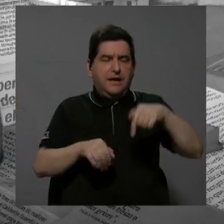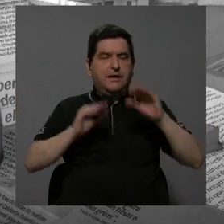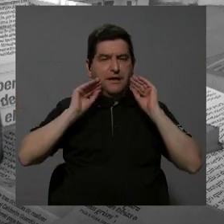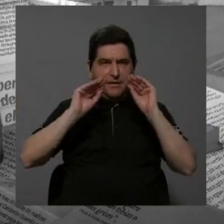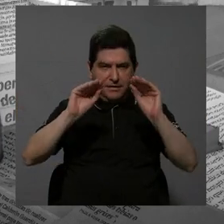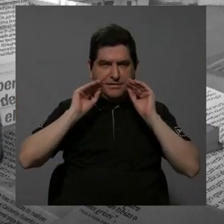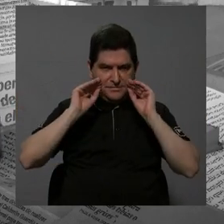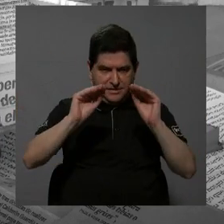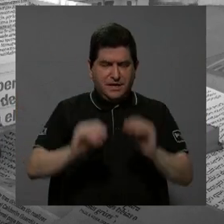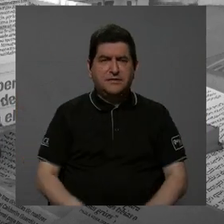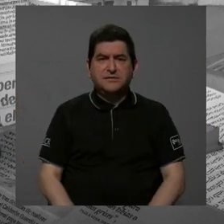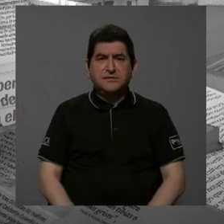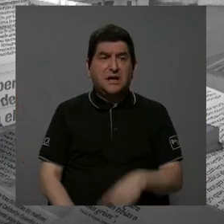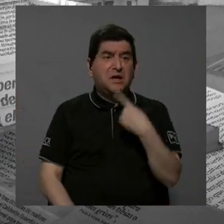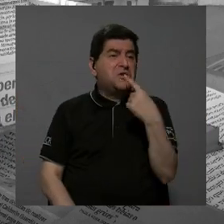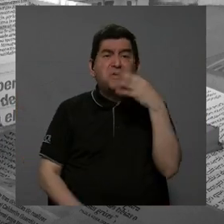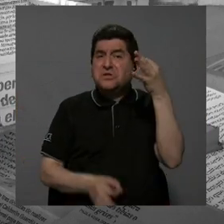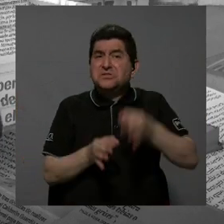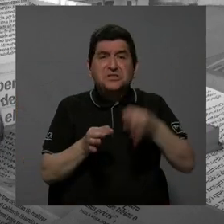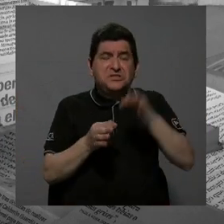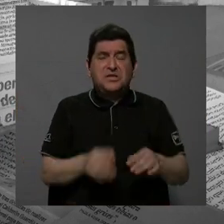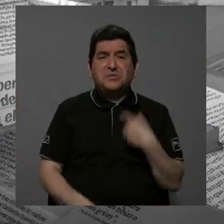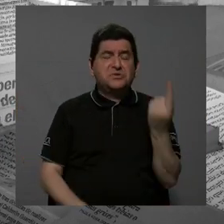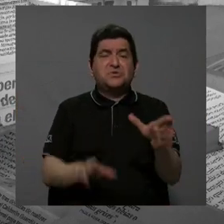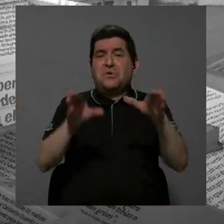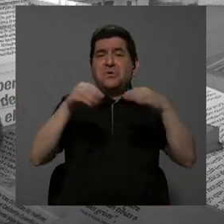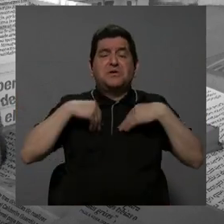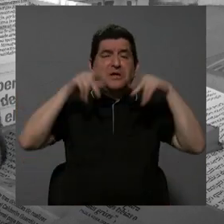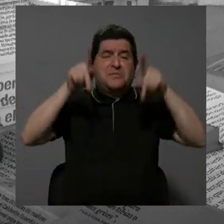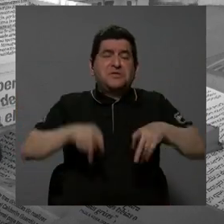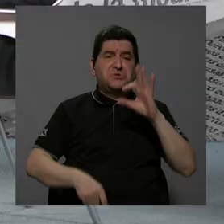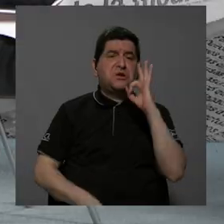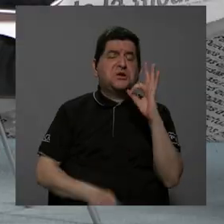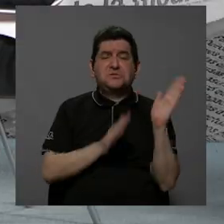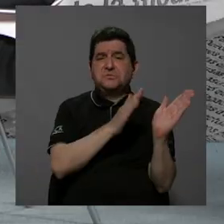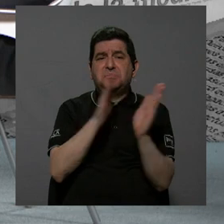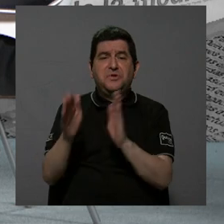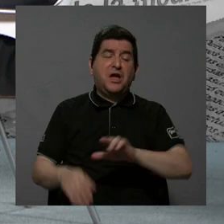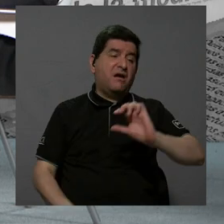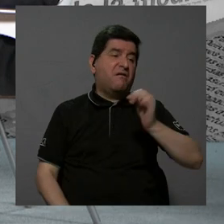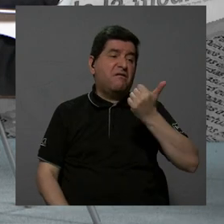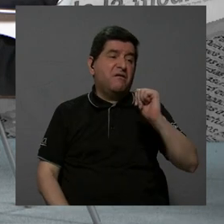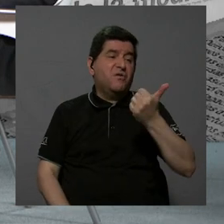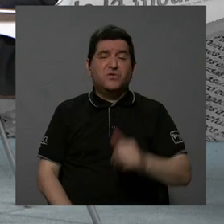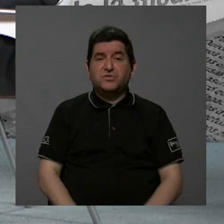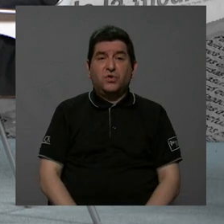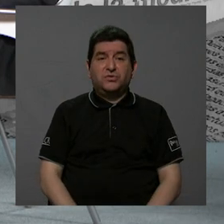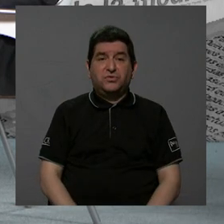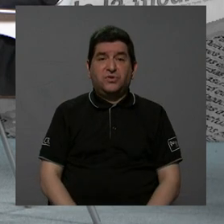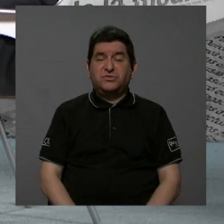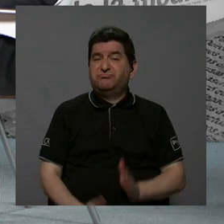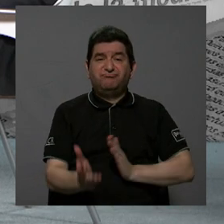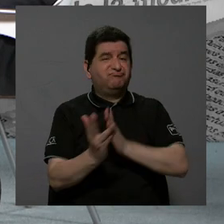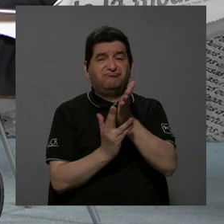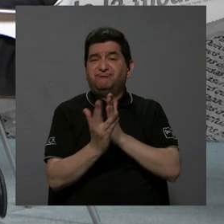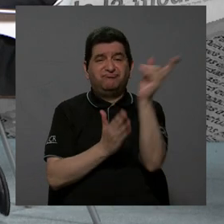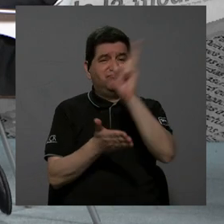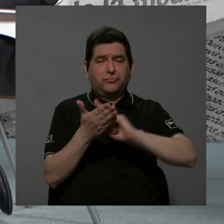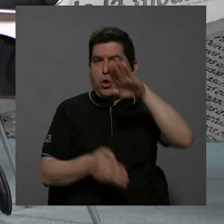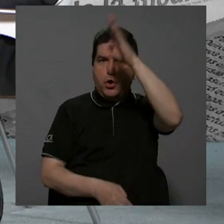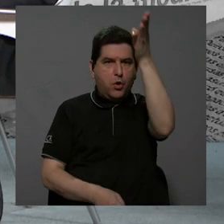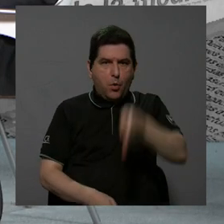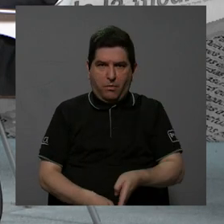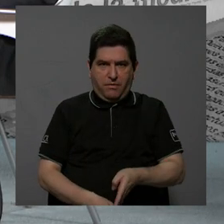educación, no podemos simplemente decir solo vamos a aceptar a los que vienen bien formados y el resto pues que no entra a la universidad. Eso